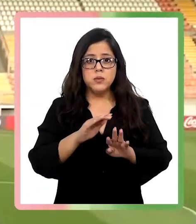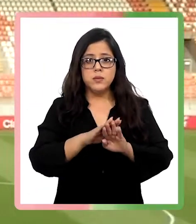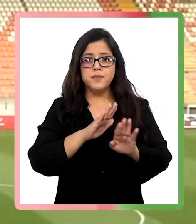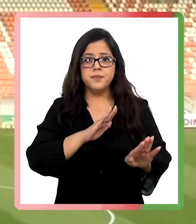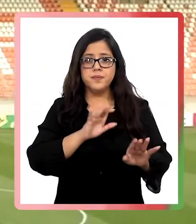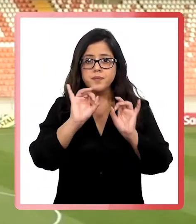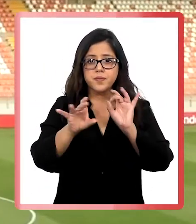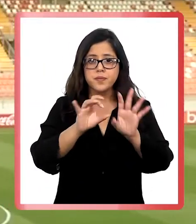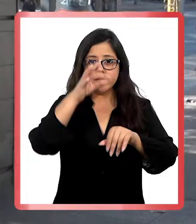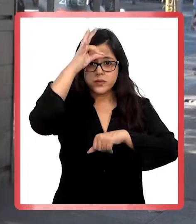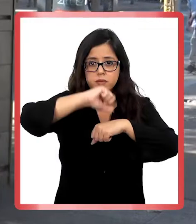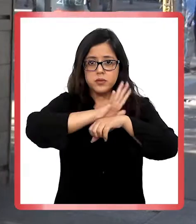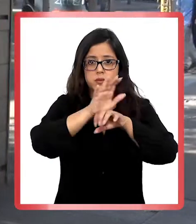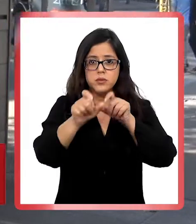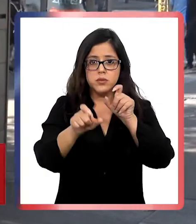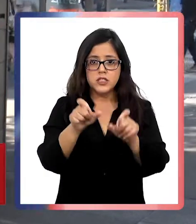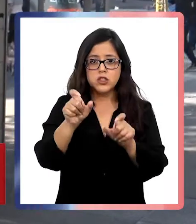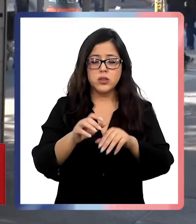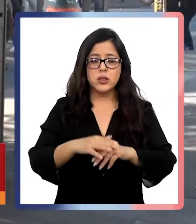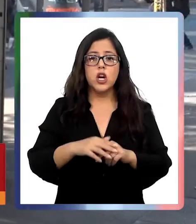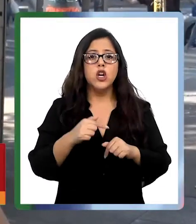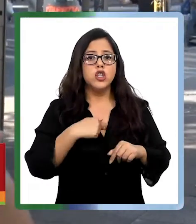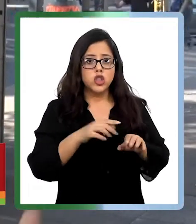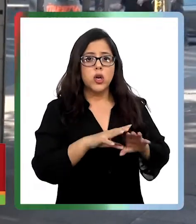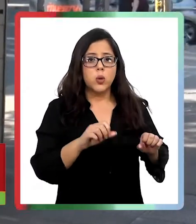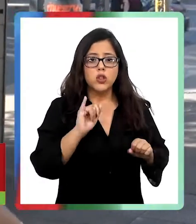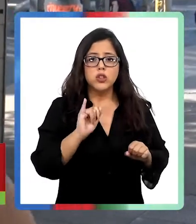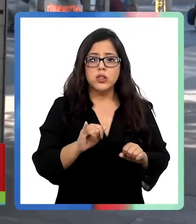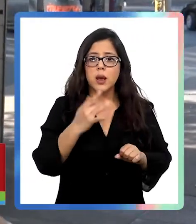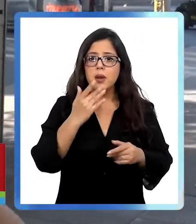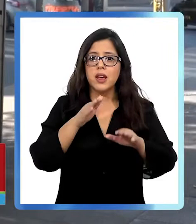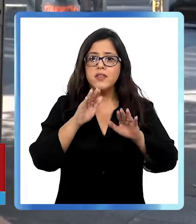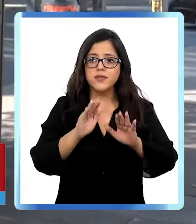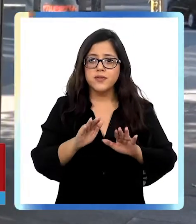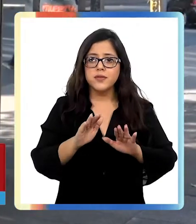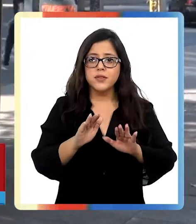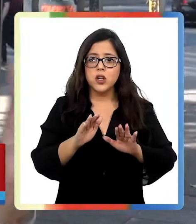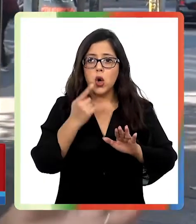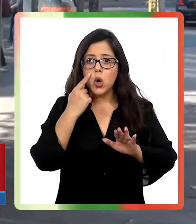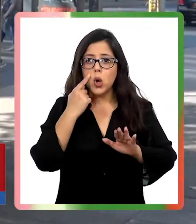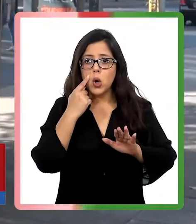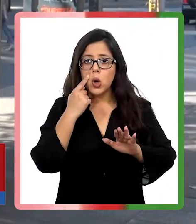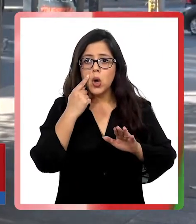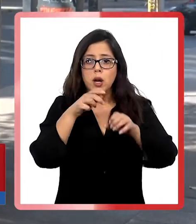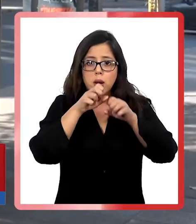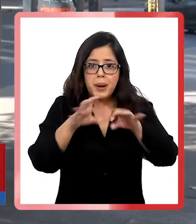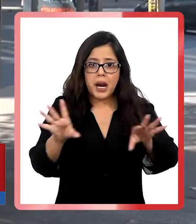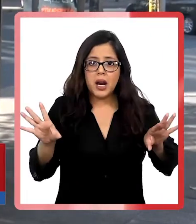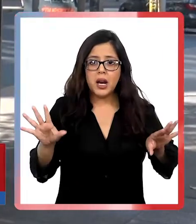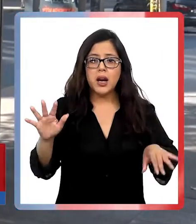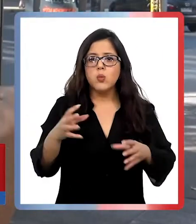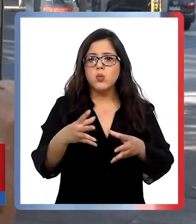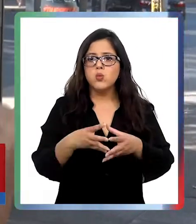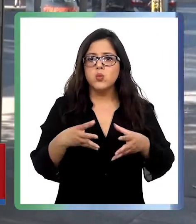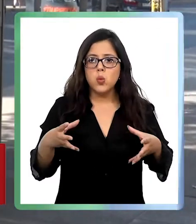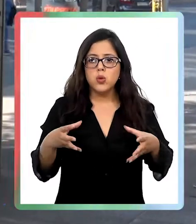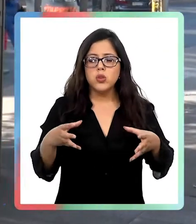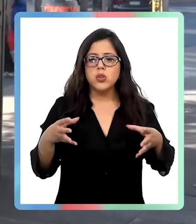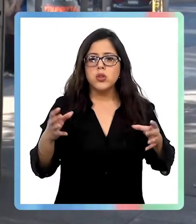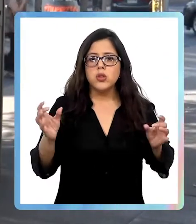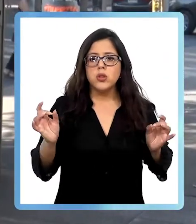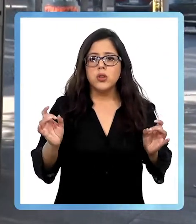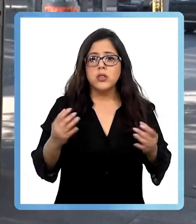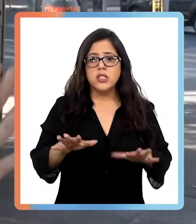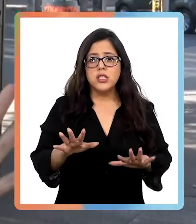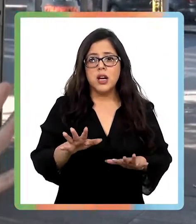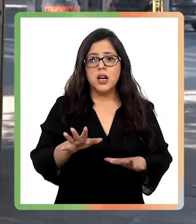más contagios. Estoy de acuerdo porque por más que sea todavía del virus está, existe, se está propagando mucho. Yo acabo de pasar de COVID hace dos